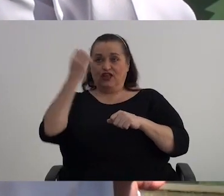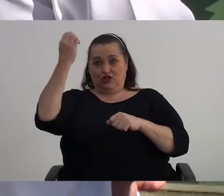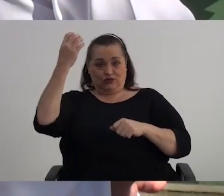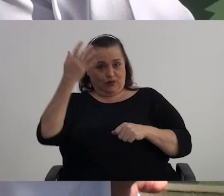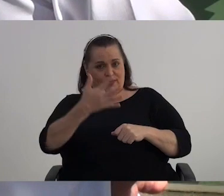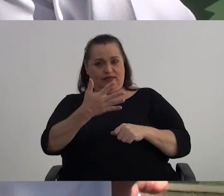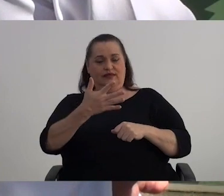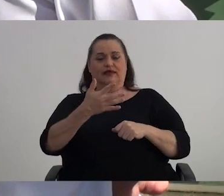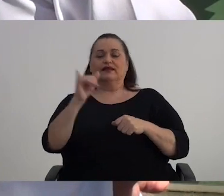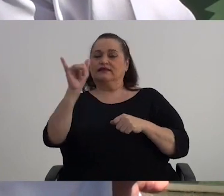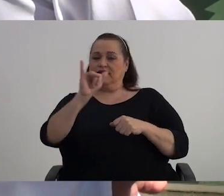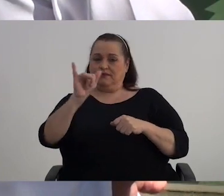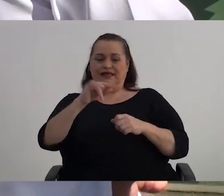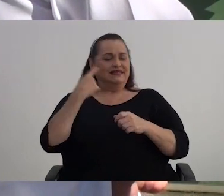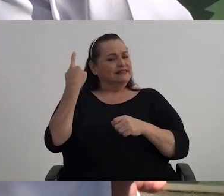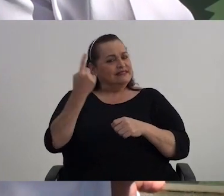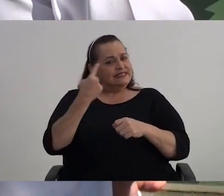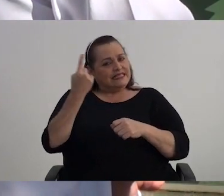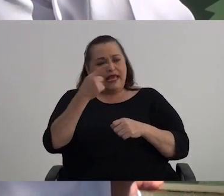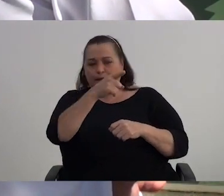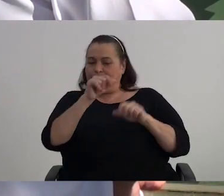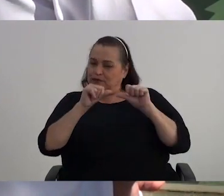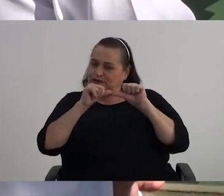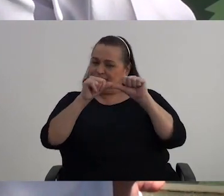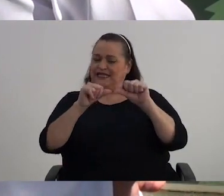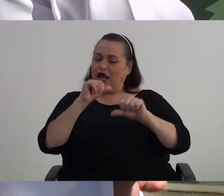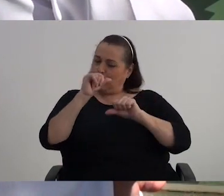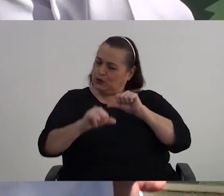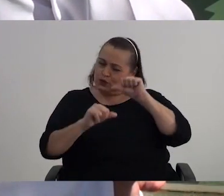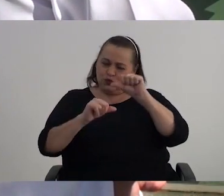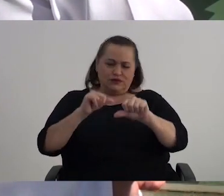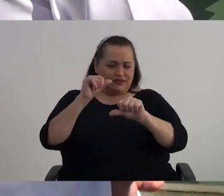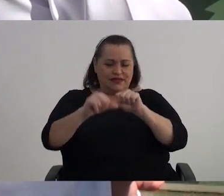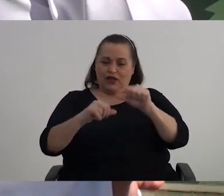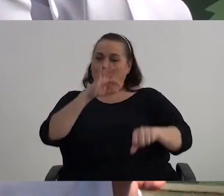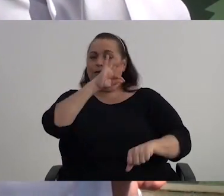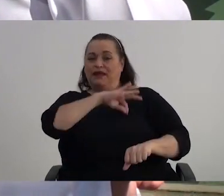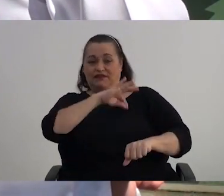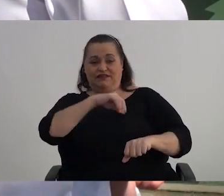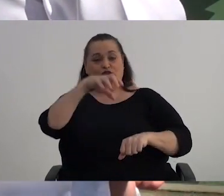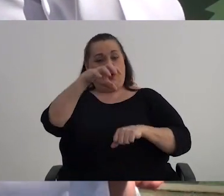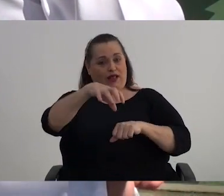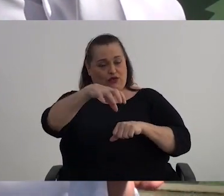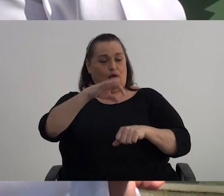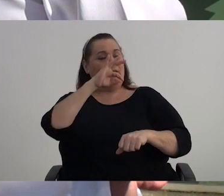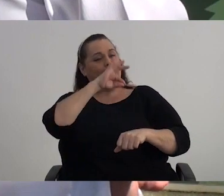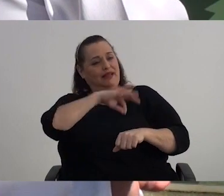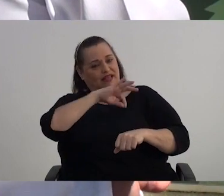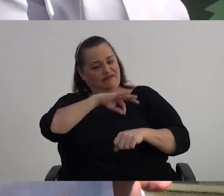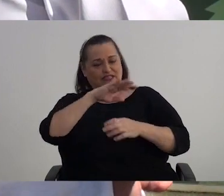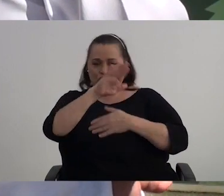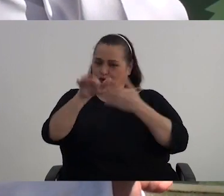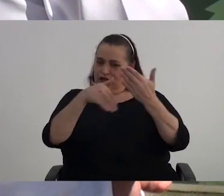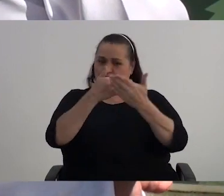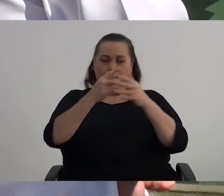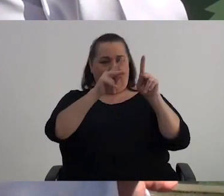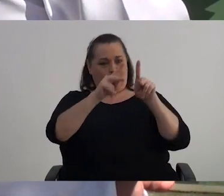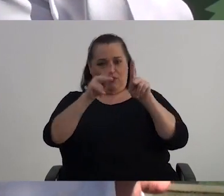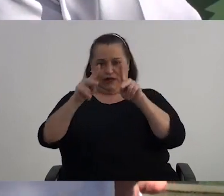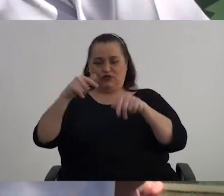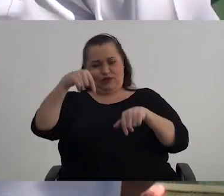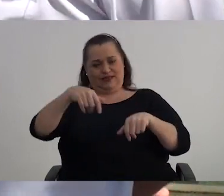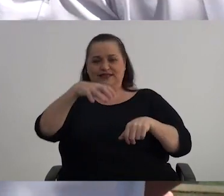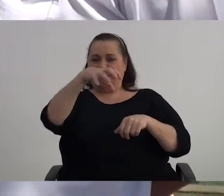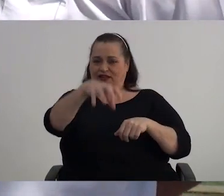bendiga y que siempre siga luchando en beneficio de este cantón y en beneficio de toda la población de este